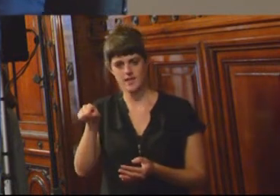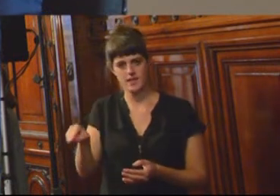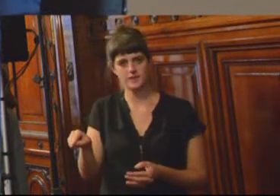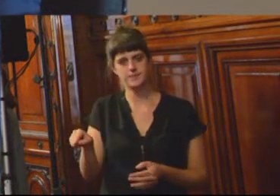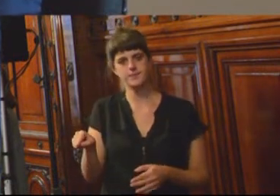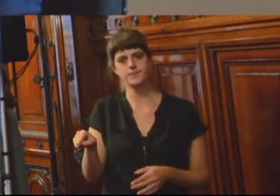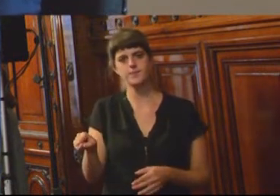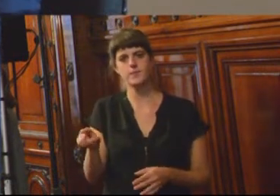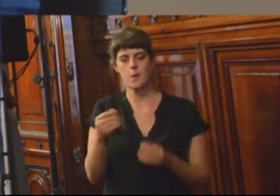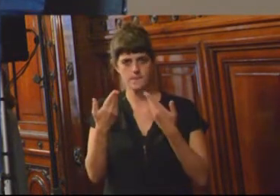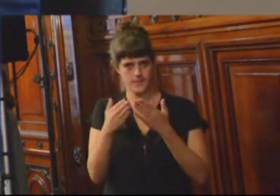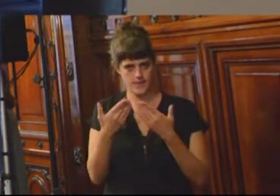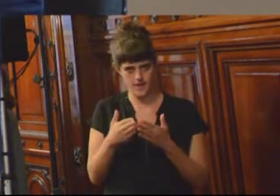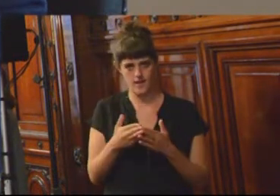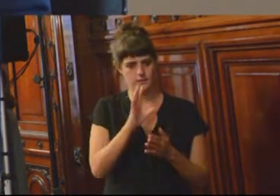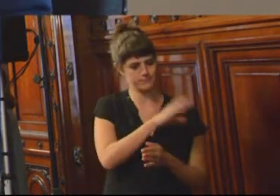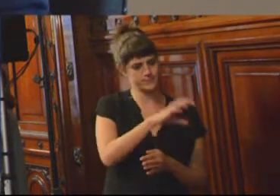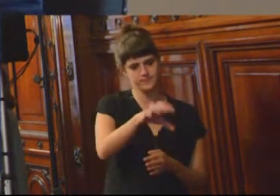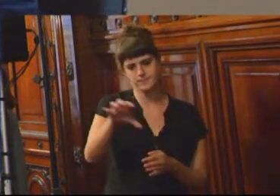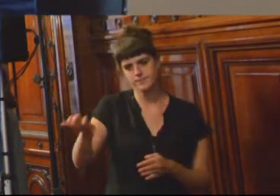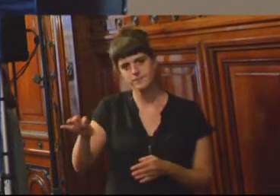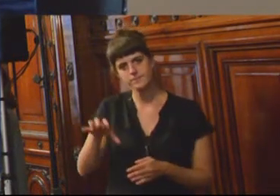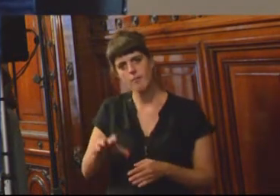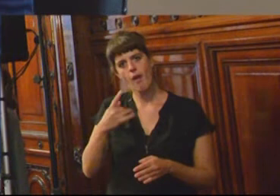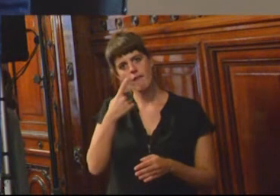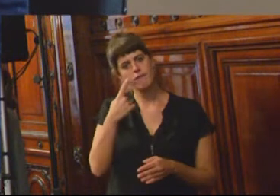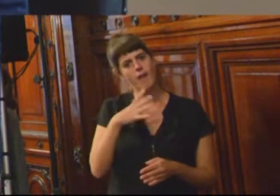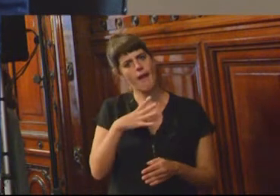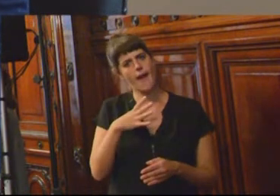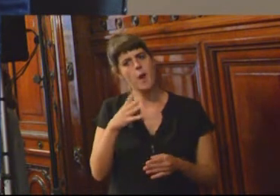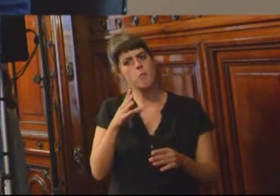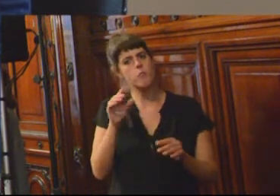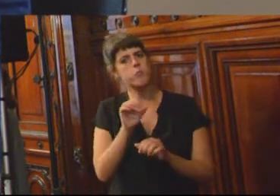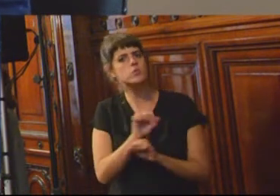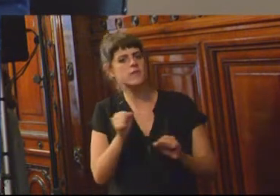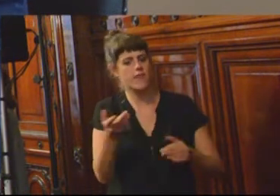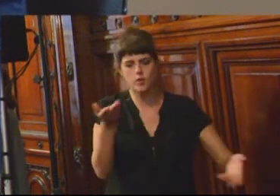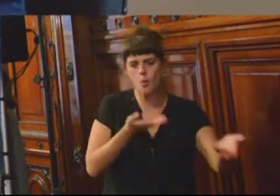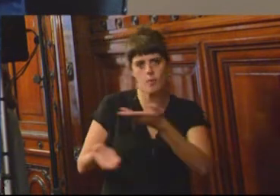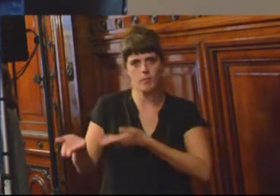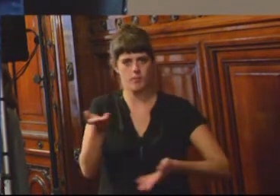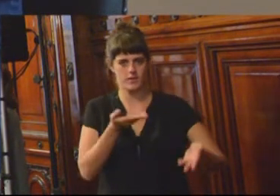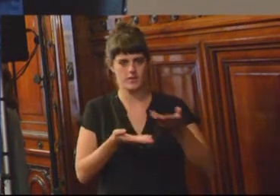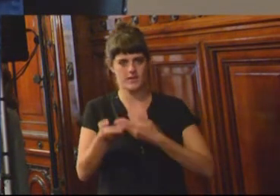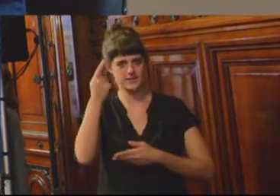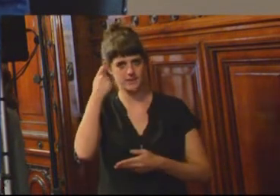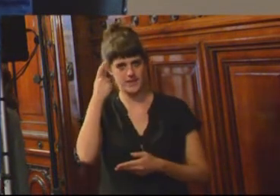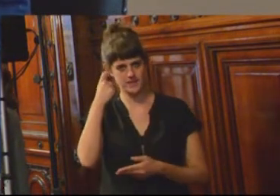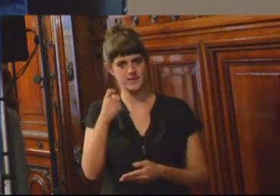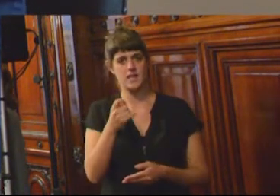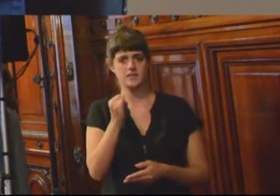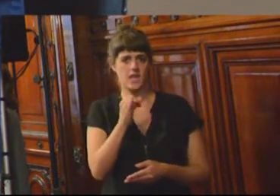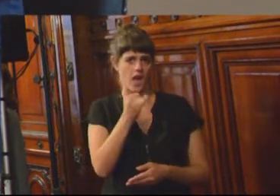en Panamá, o sea, si hay y si no hay formas tan claras para